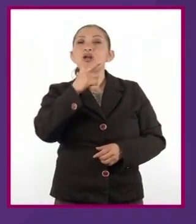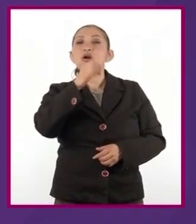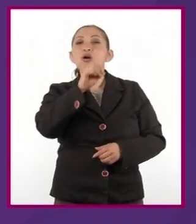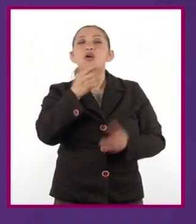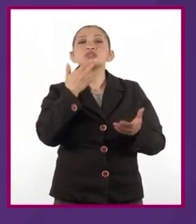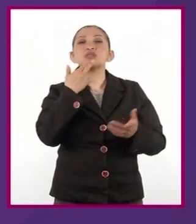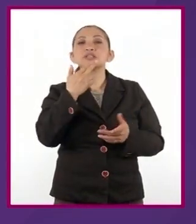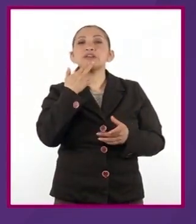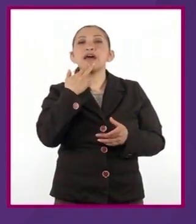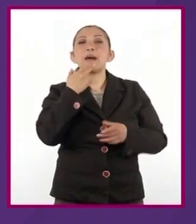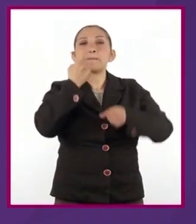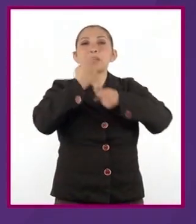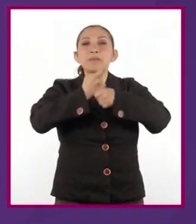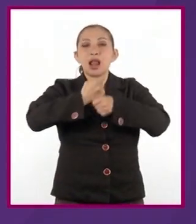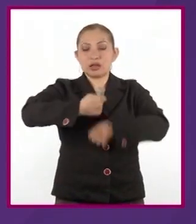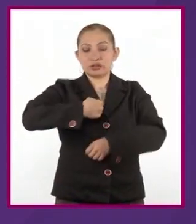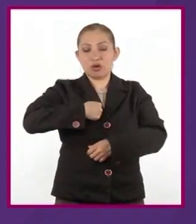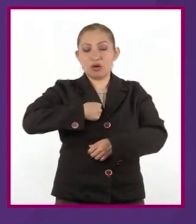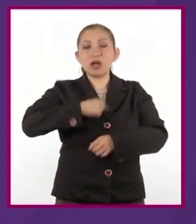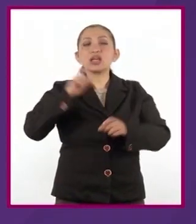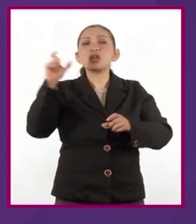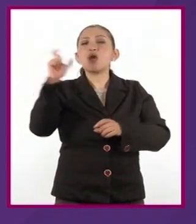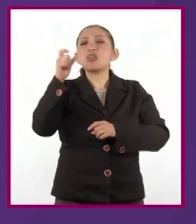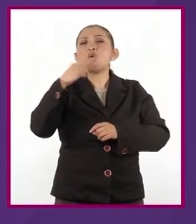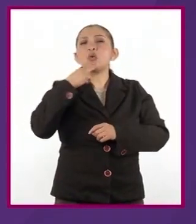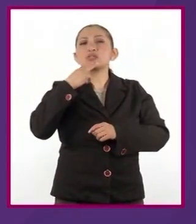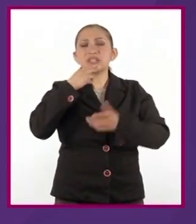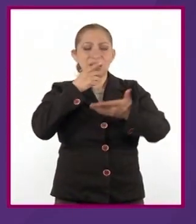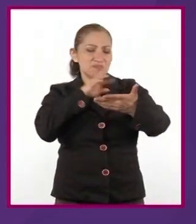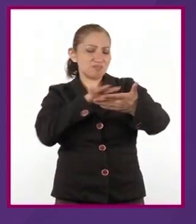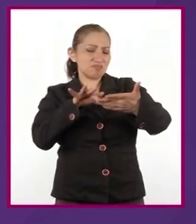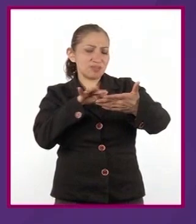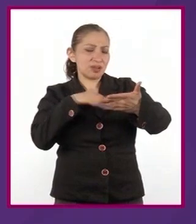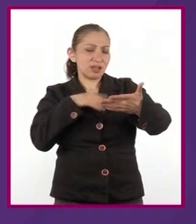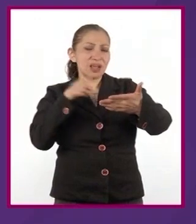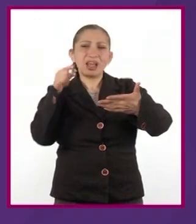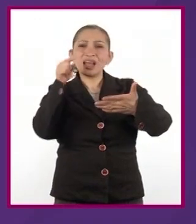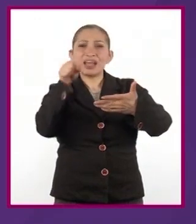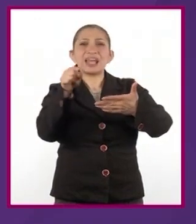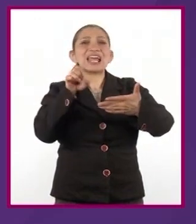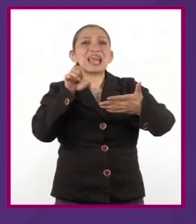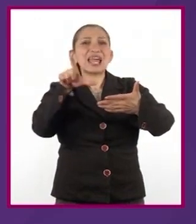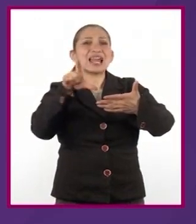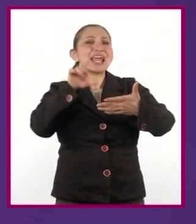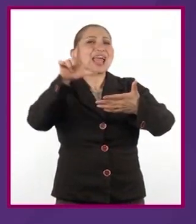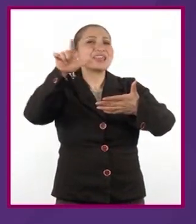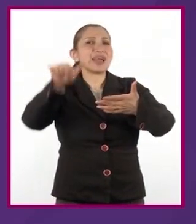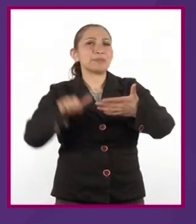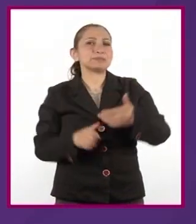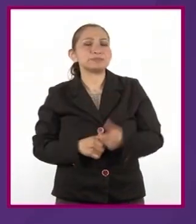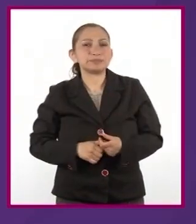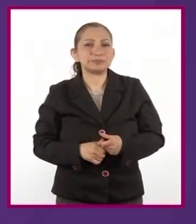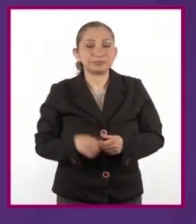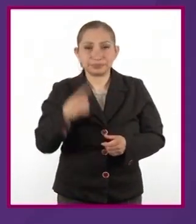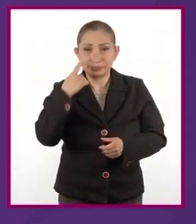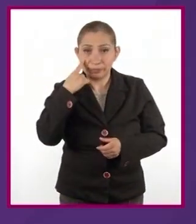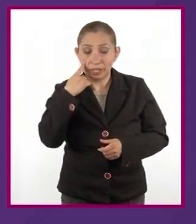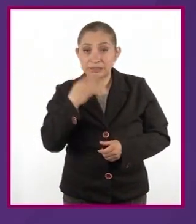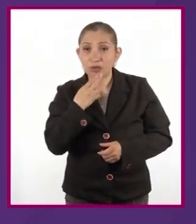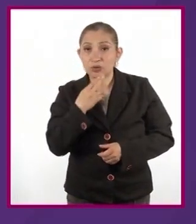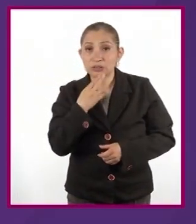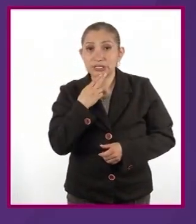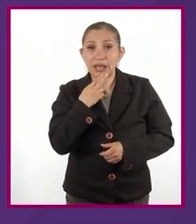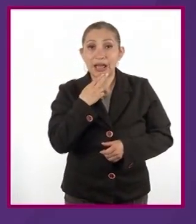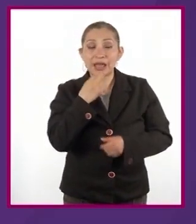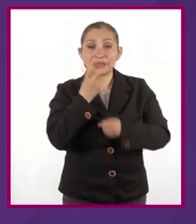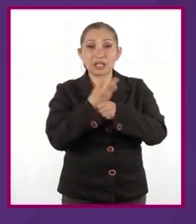la primera persona gramatical y en qué casos la tercera persona gramatical? Mira, habitualmente se utiliza